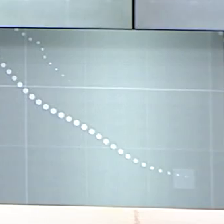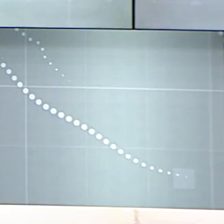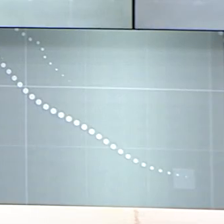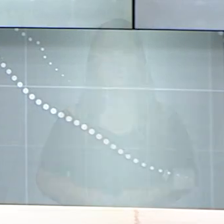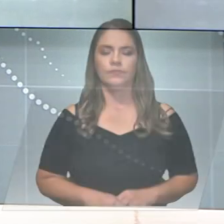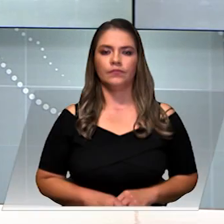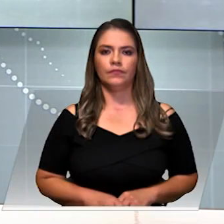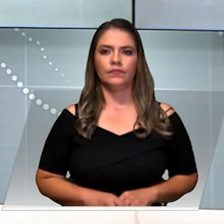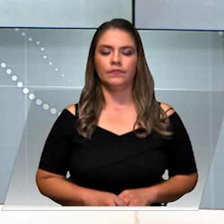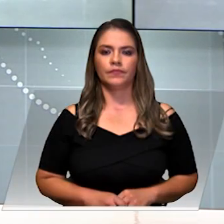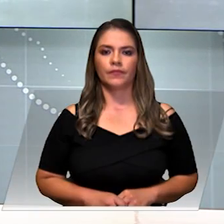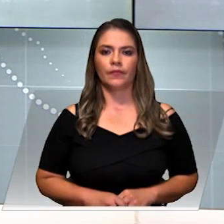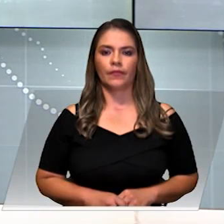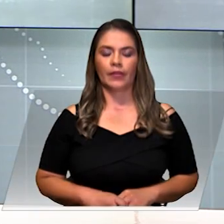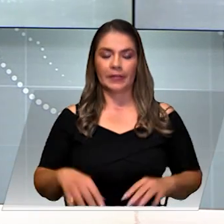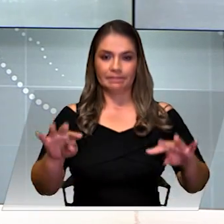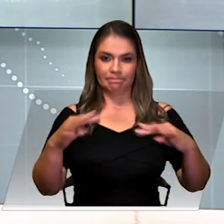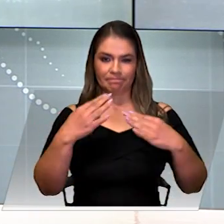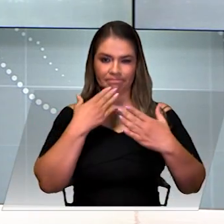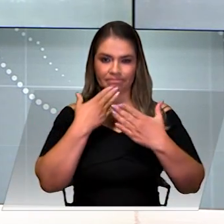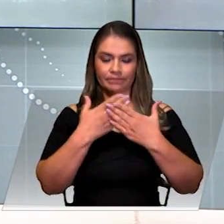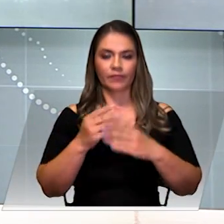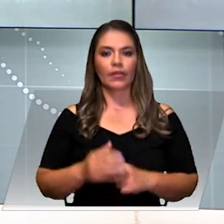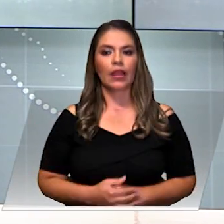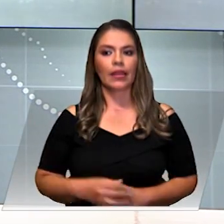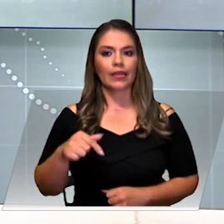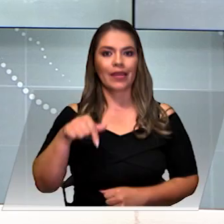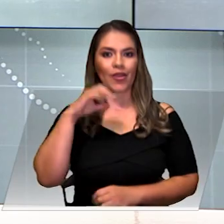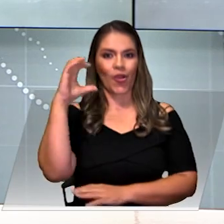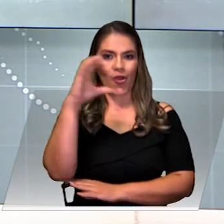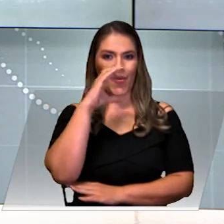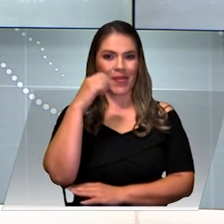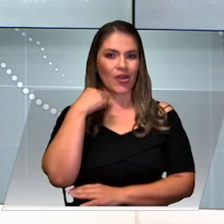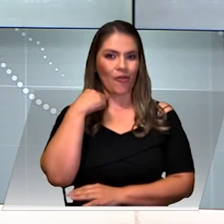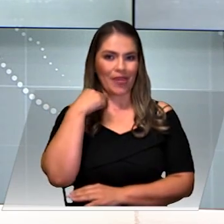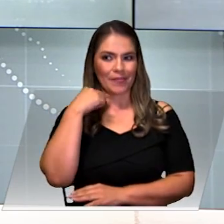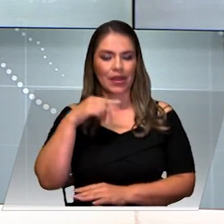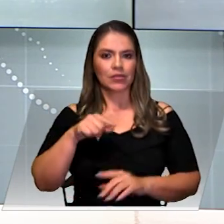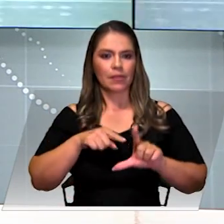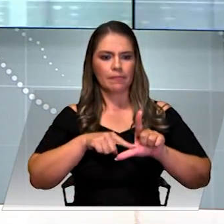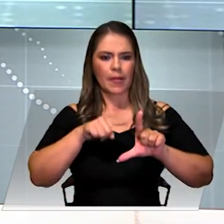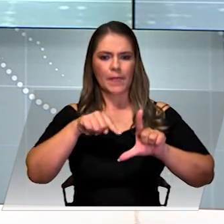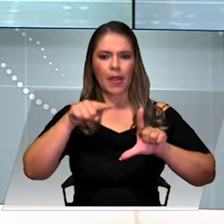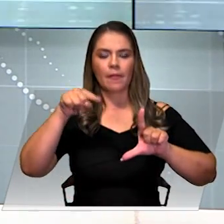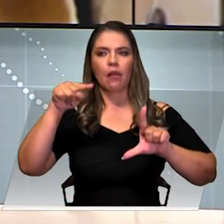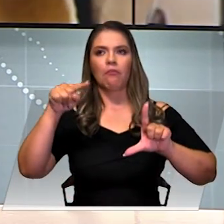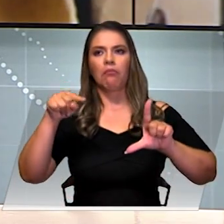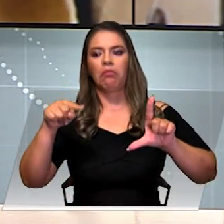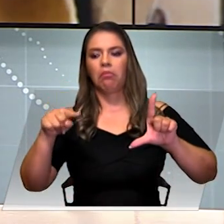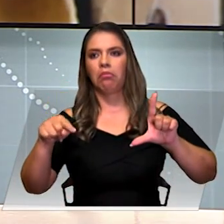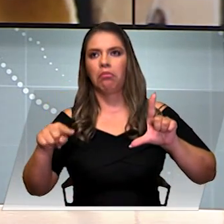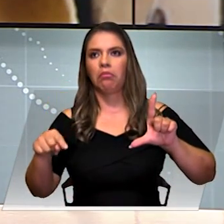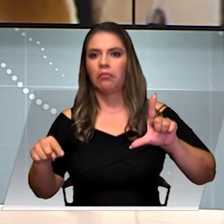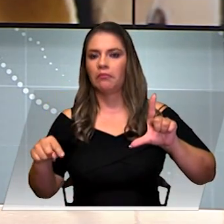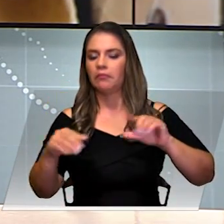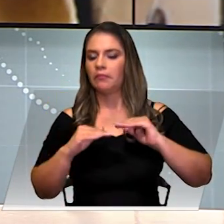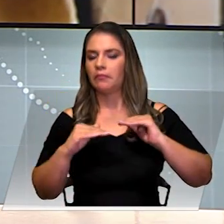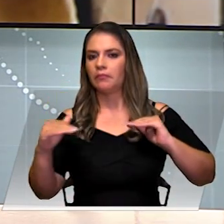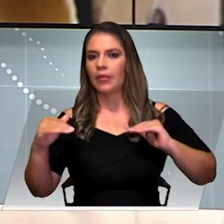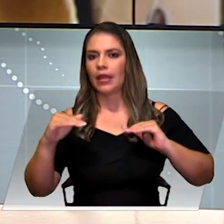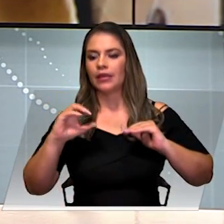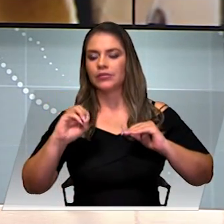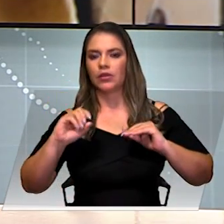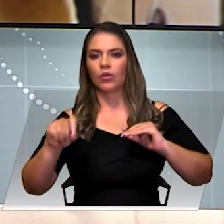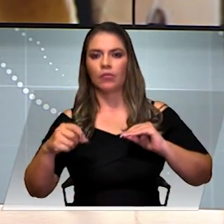En noviembre de este año la inflación fue negativa en Colombia, según informó el DANE. El índice de precios al consumidor se ubicó en menos 0